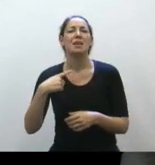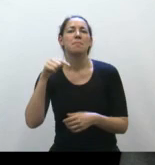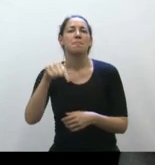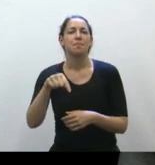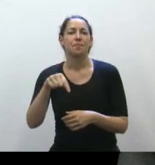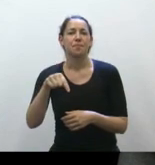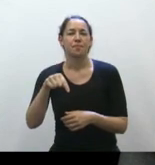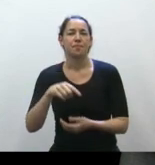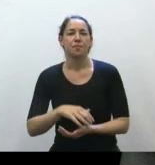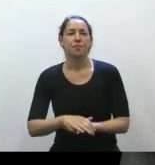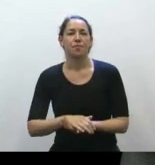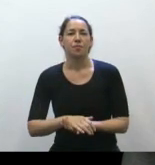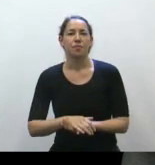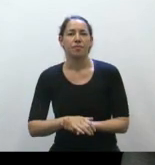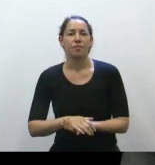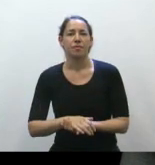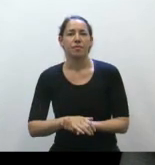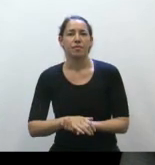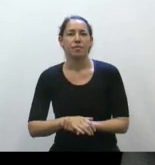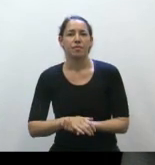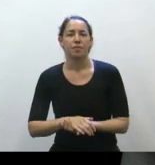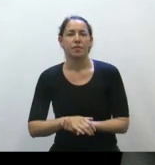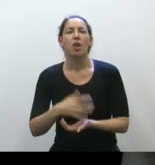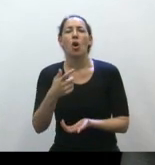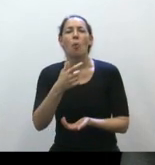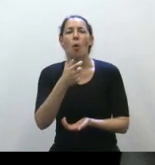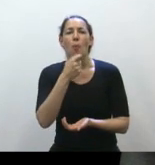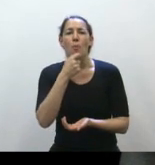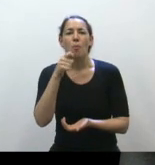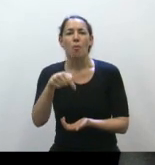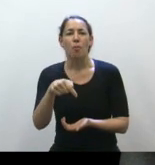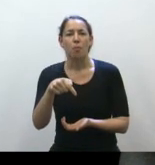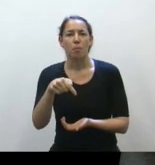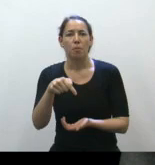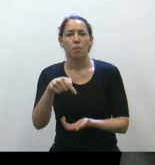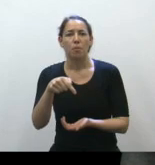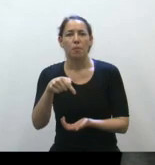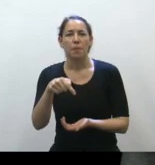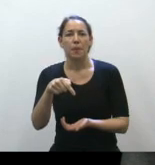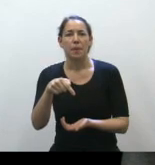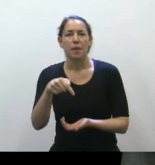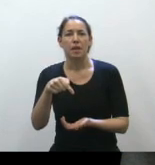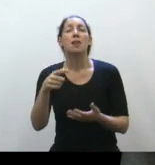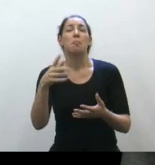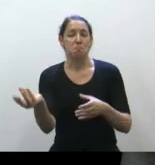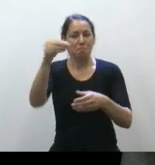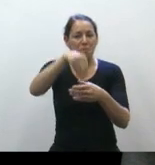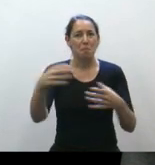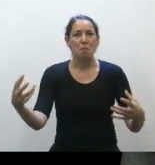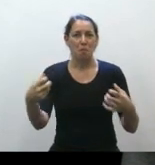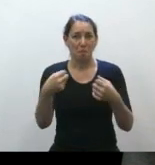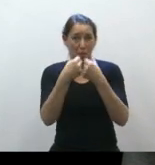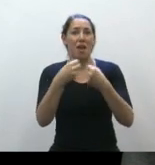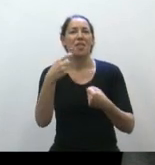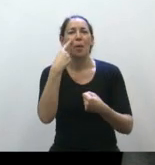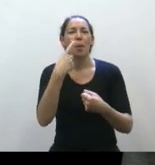ser razonable querer imponerlo como parte del pacto de convivencia en paz. ¿Por